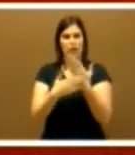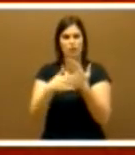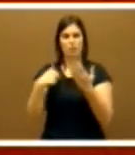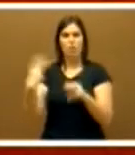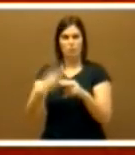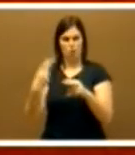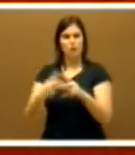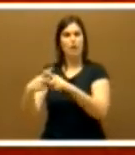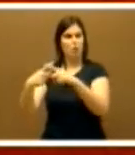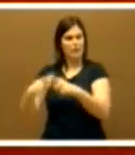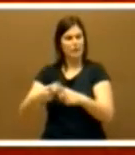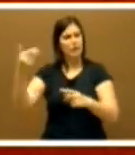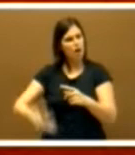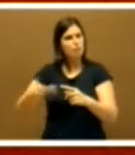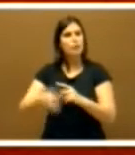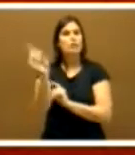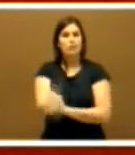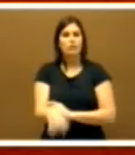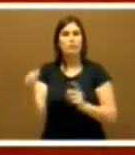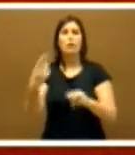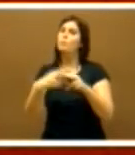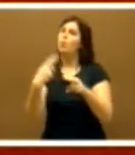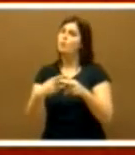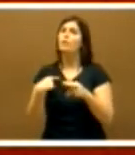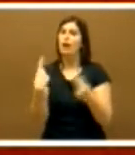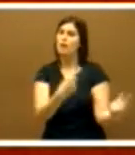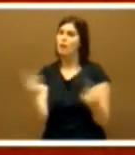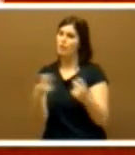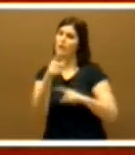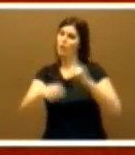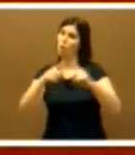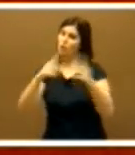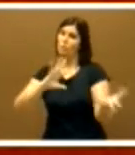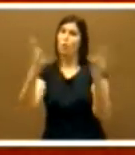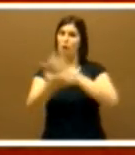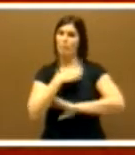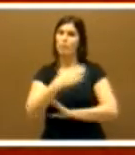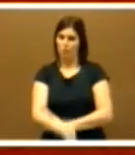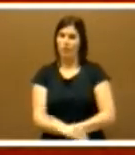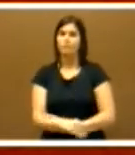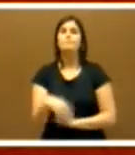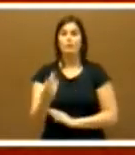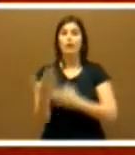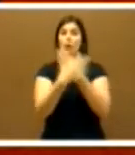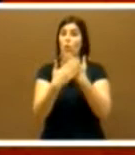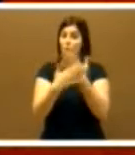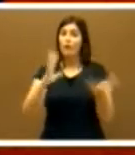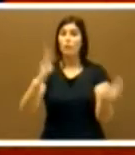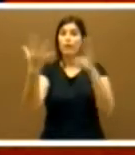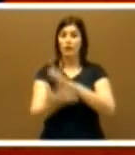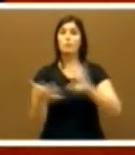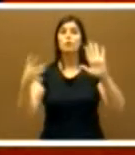políticas compartidas y por políticas necesarias para el cambio. El Gobierno del Cambio